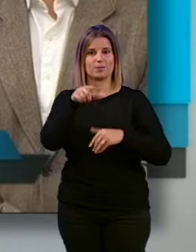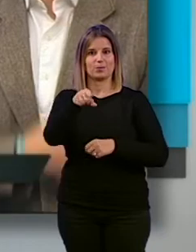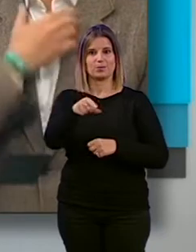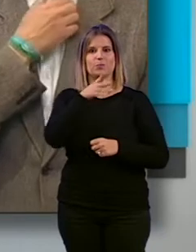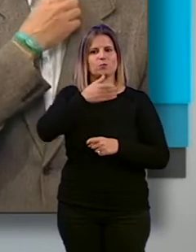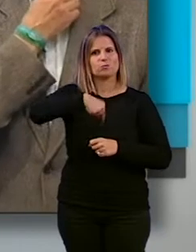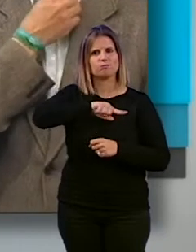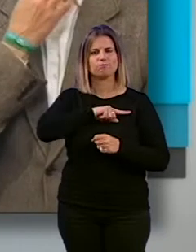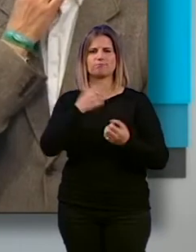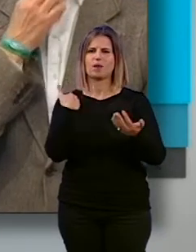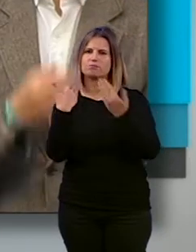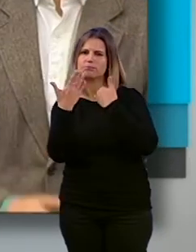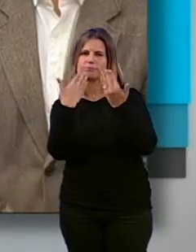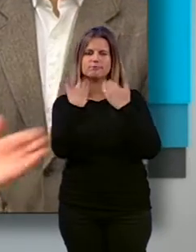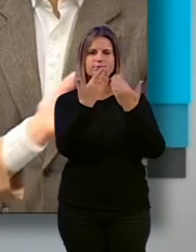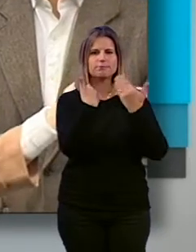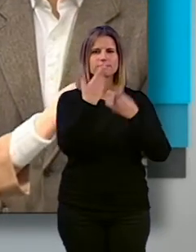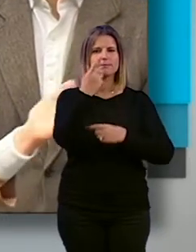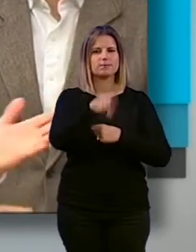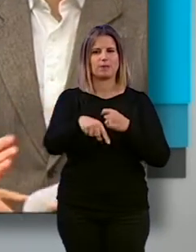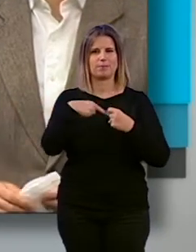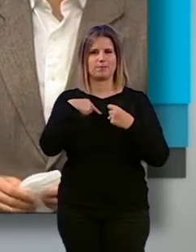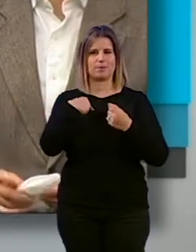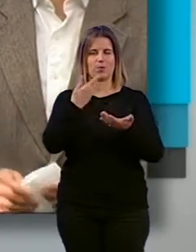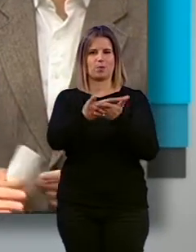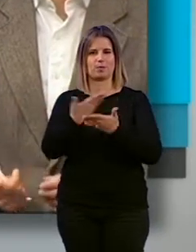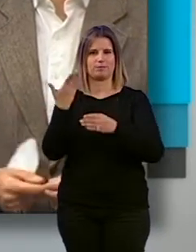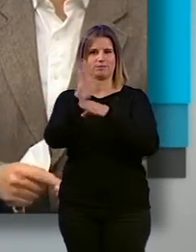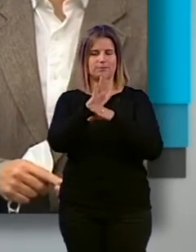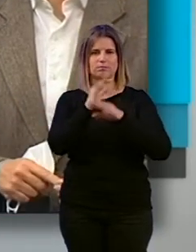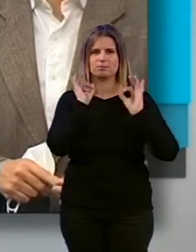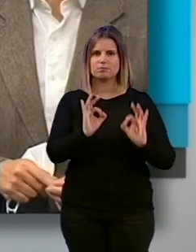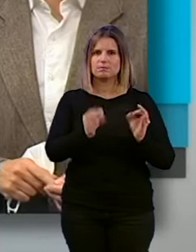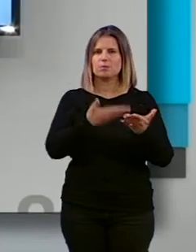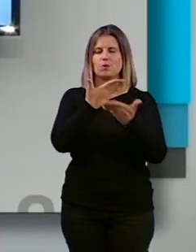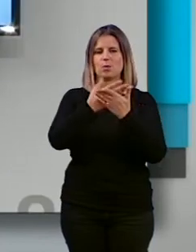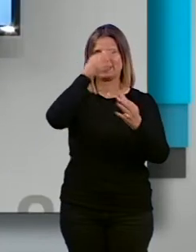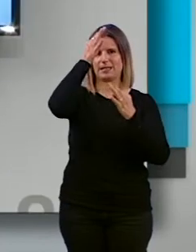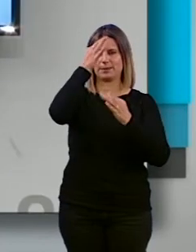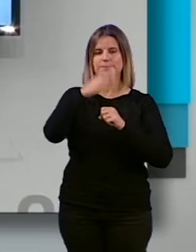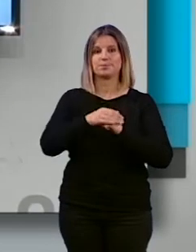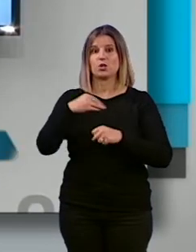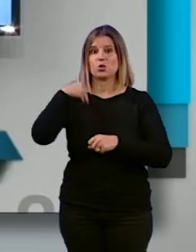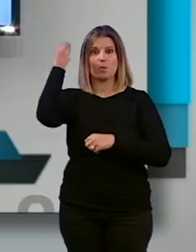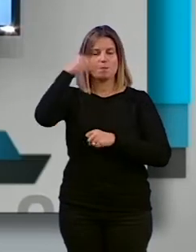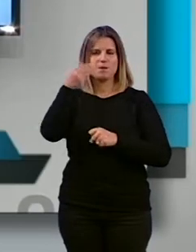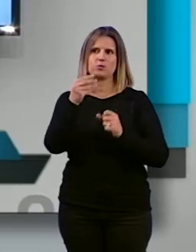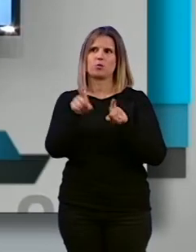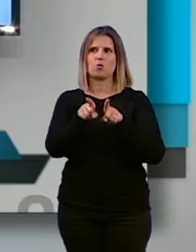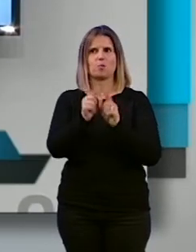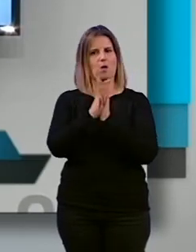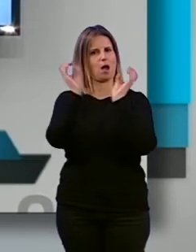ya estamos teniendo conversaciones y le hemos presentado estas propuestas, que ya son propuestas más concretas. Yo creo que es un acuerdo de